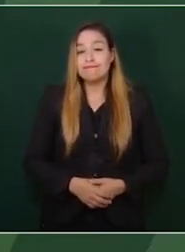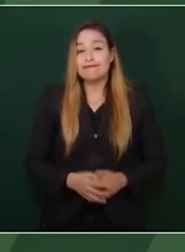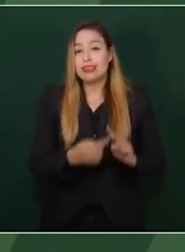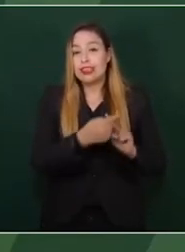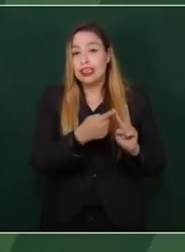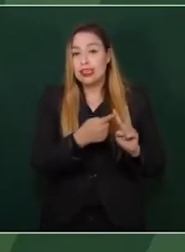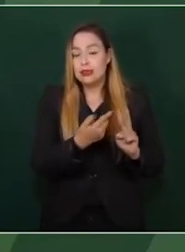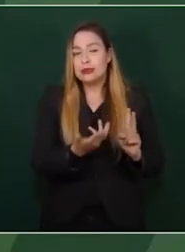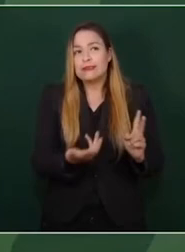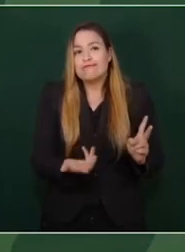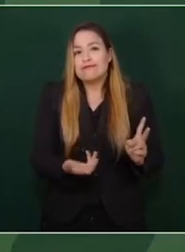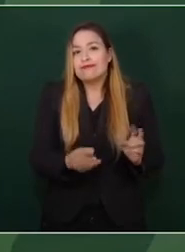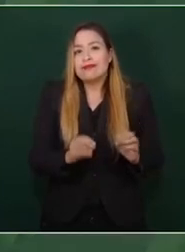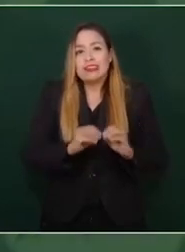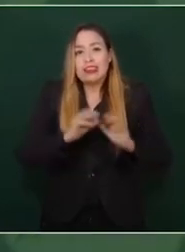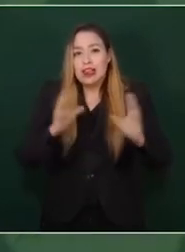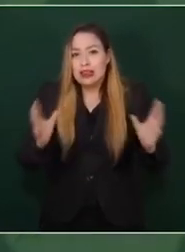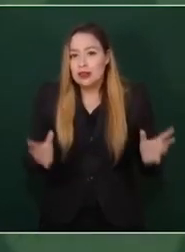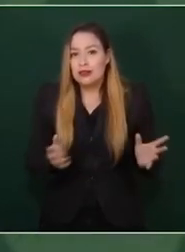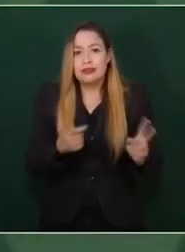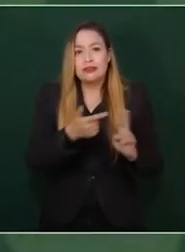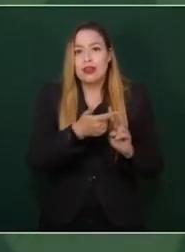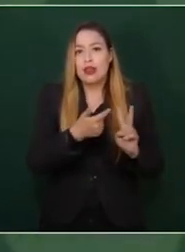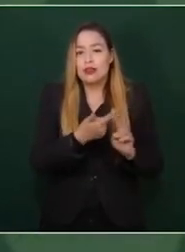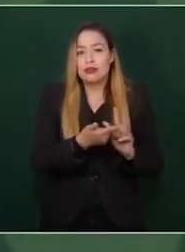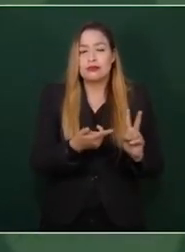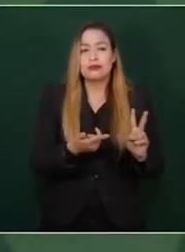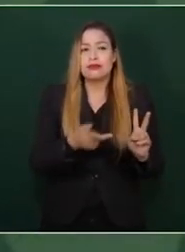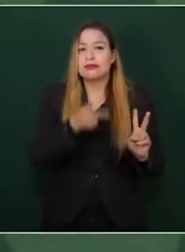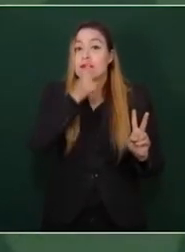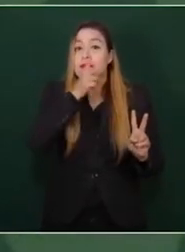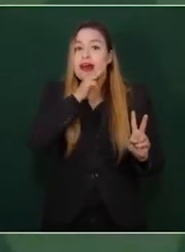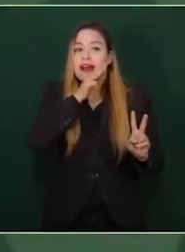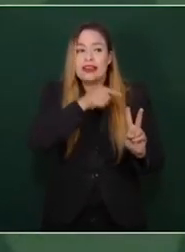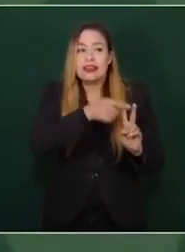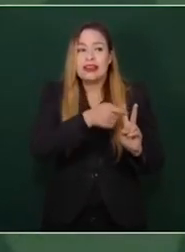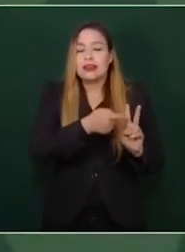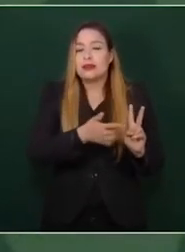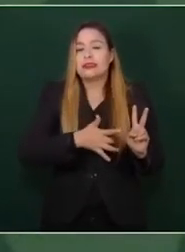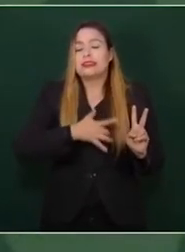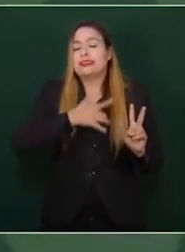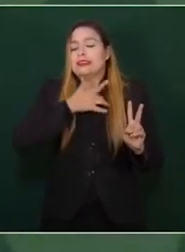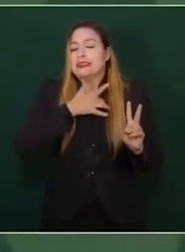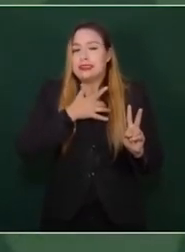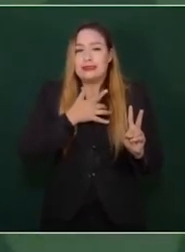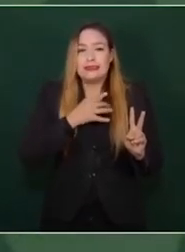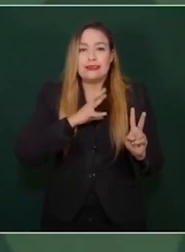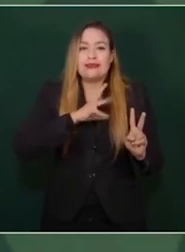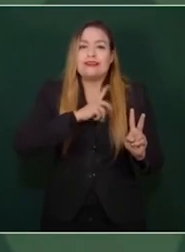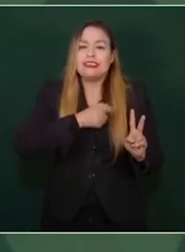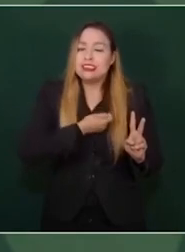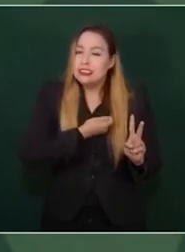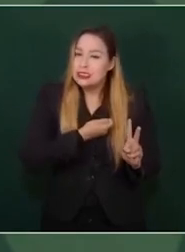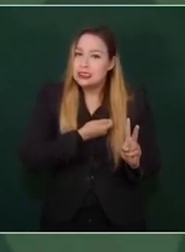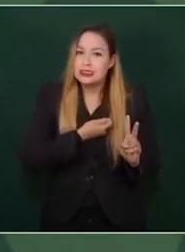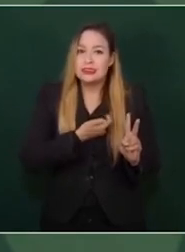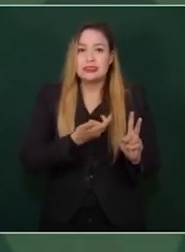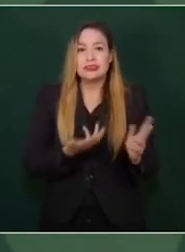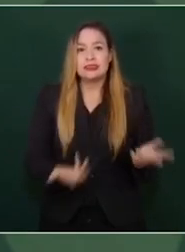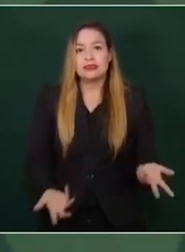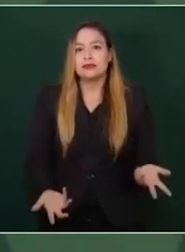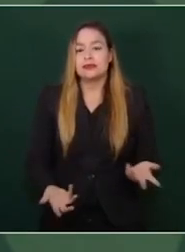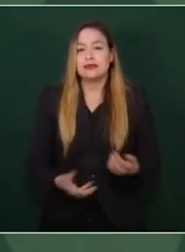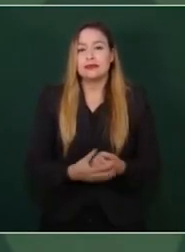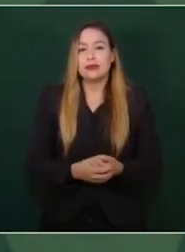están muy dolidos, desechos, y hablé con ellos